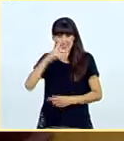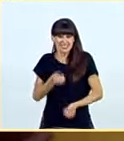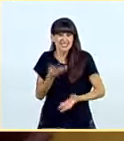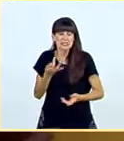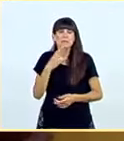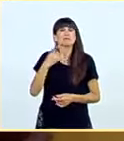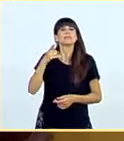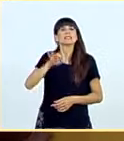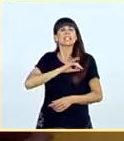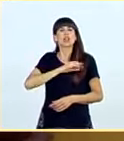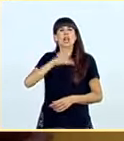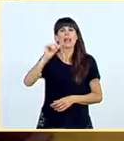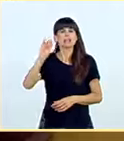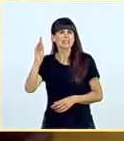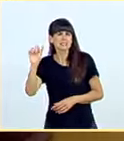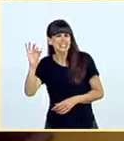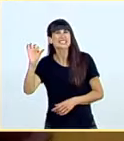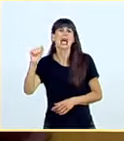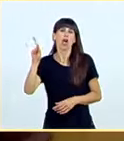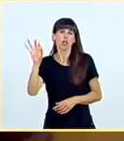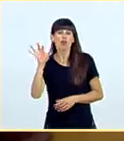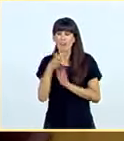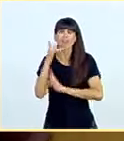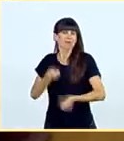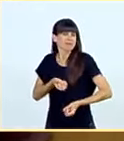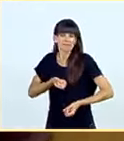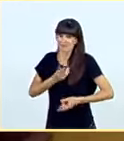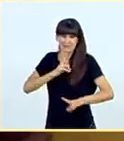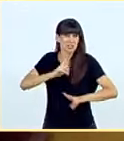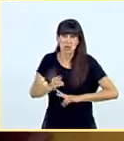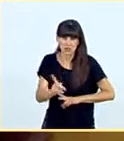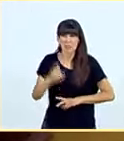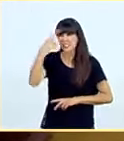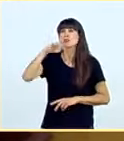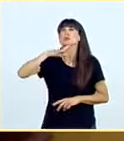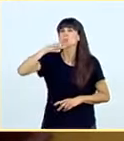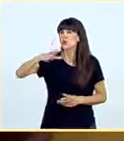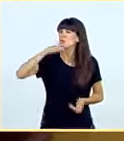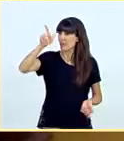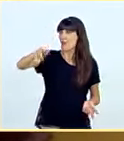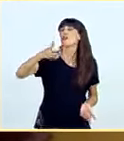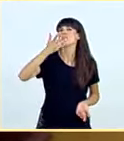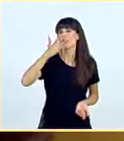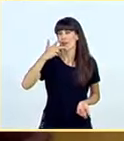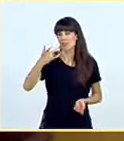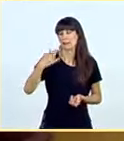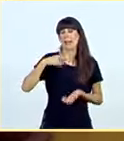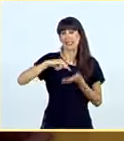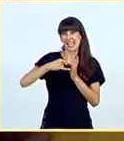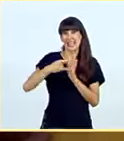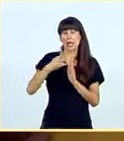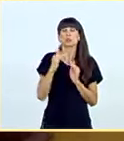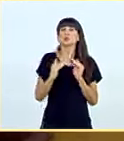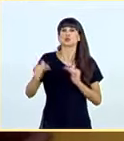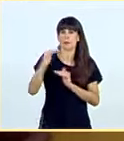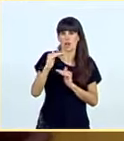señor Casado? No responde. ¿Y sabe por qué no responde, señora Heredia? Porque usted conoce perfectamente, como técnica superior del Estado, que